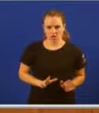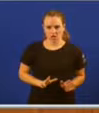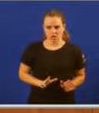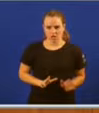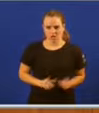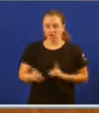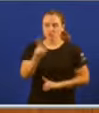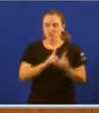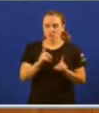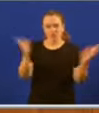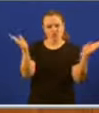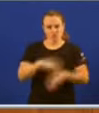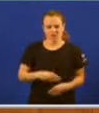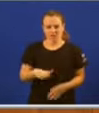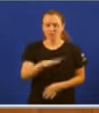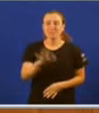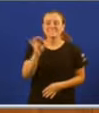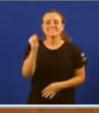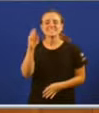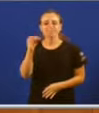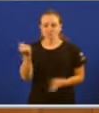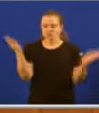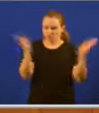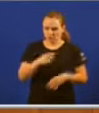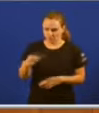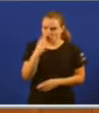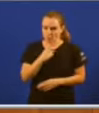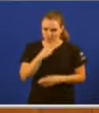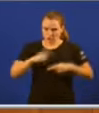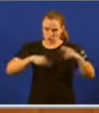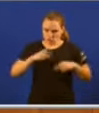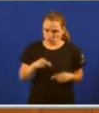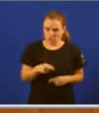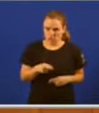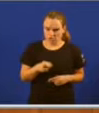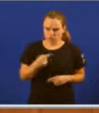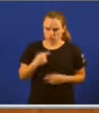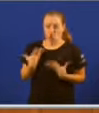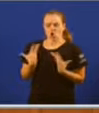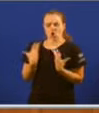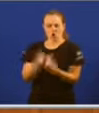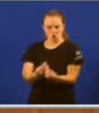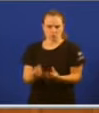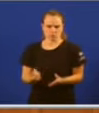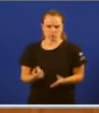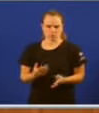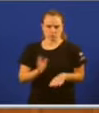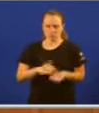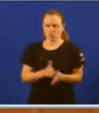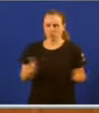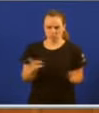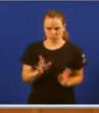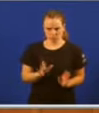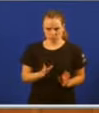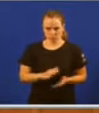hai. Comprometese a construíla. Eu asegurolle que vou a esa inauguración se vostedes se compromete a